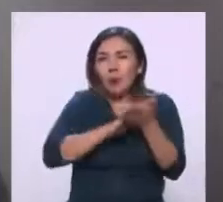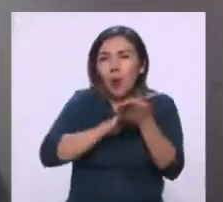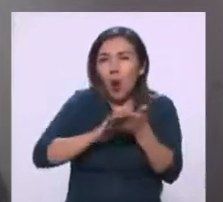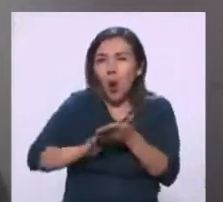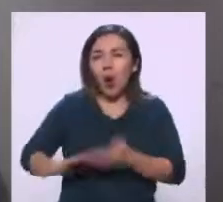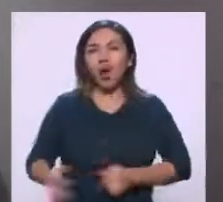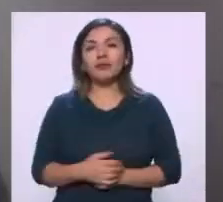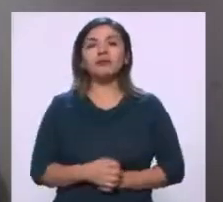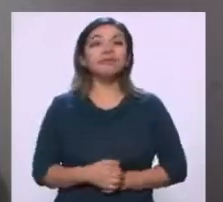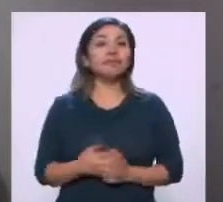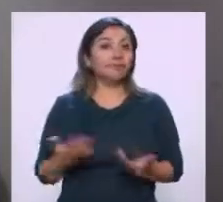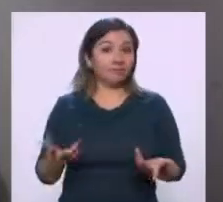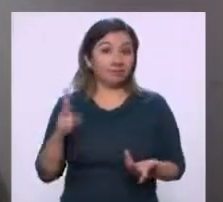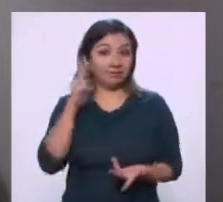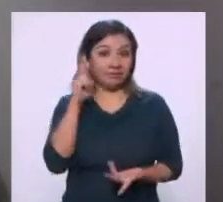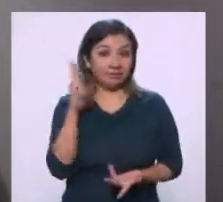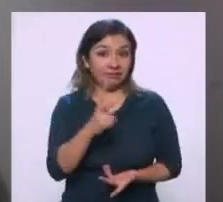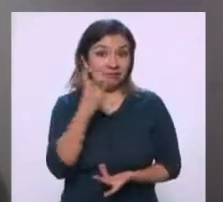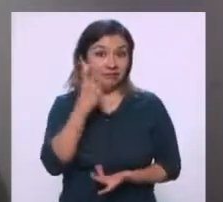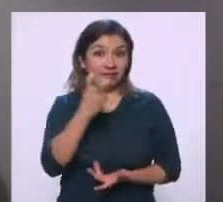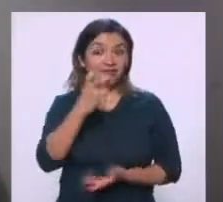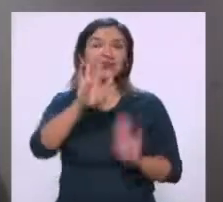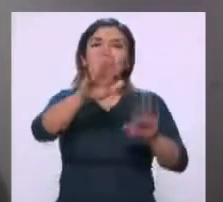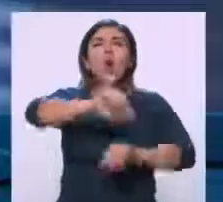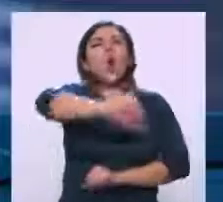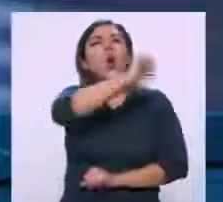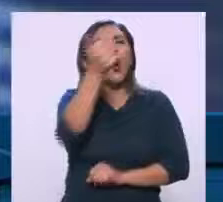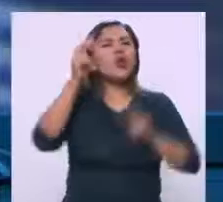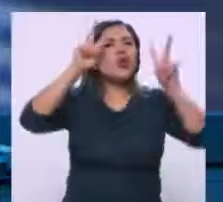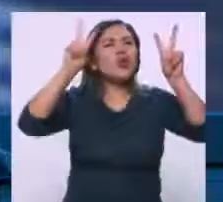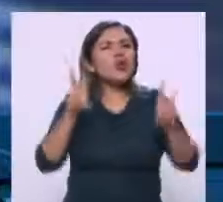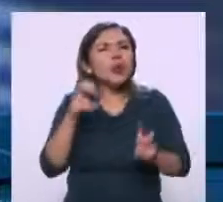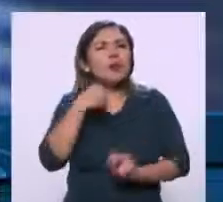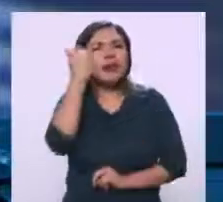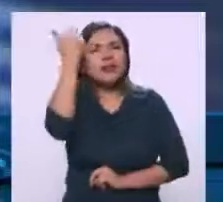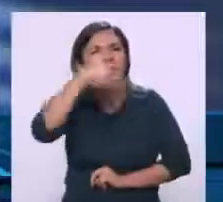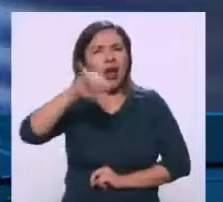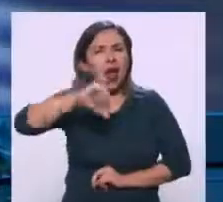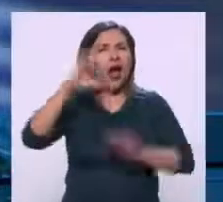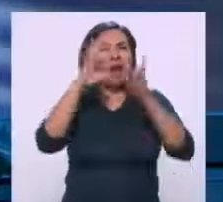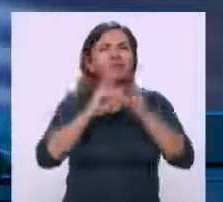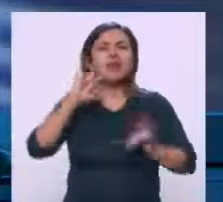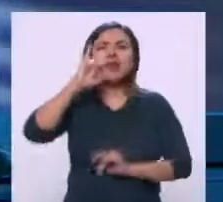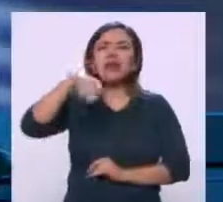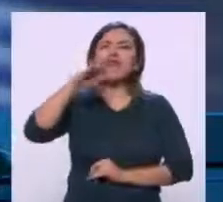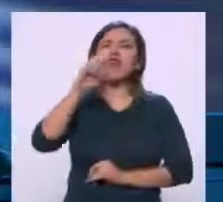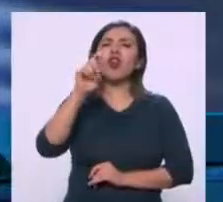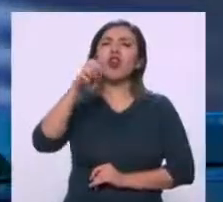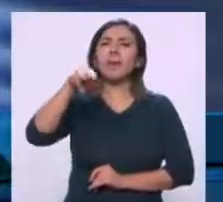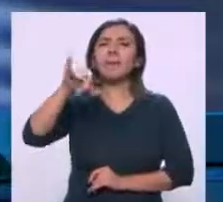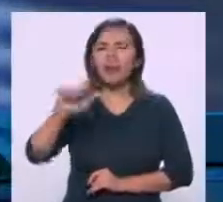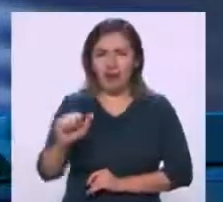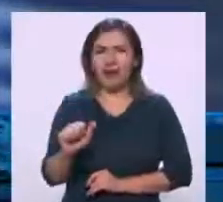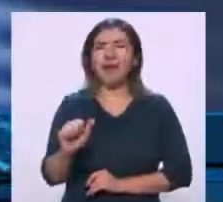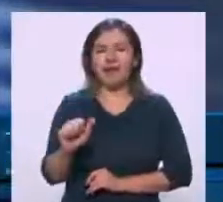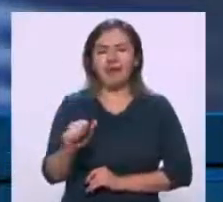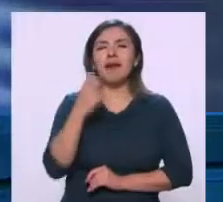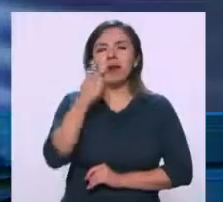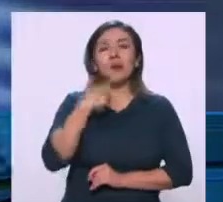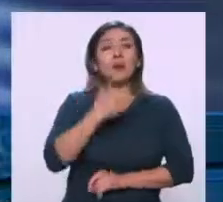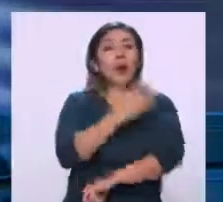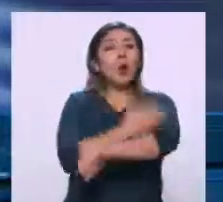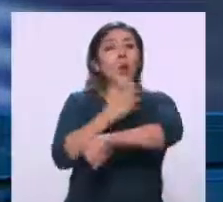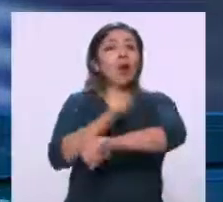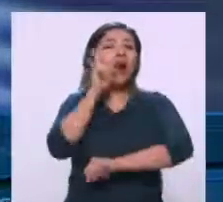Pues ahí está, Alberto. Oye, otro tema, hablamos aquí de infodemia, y bueno, mi compañera Feli